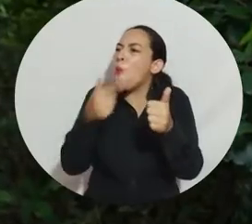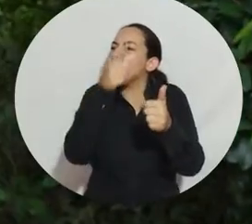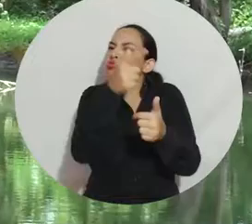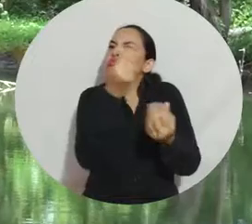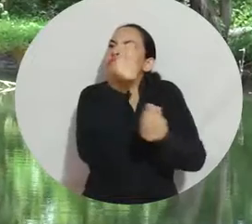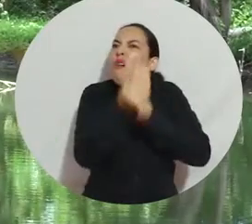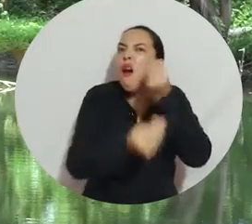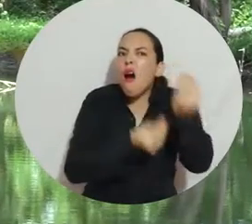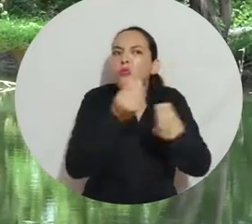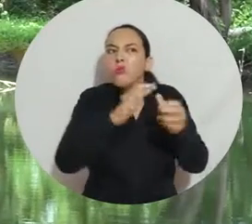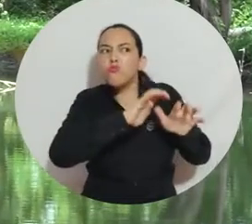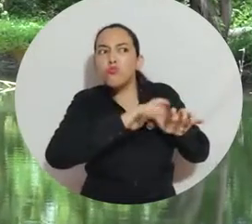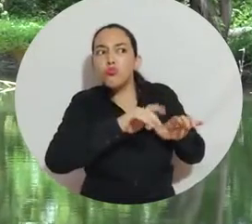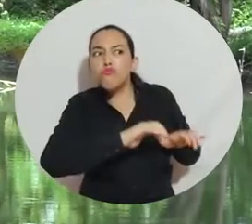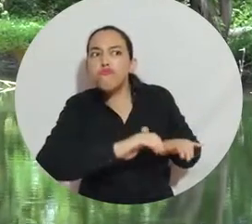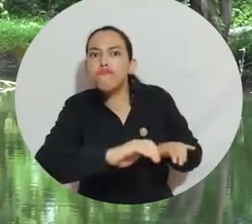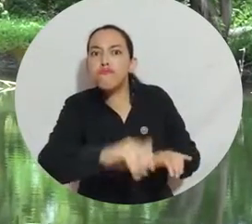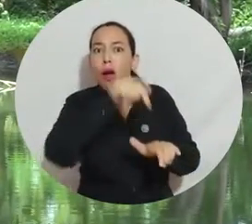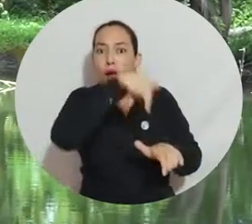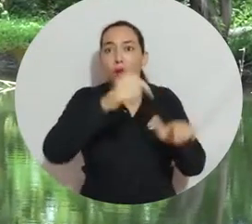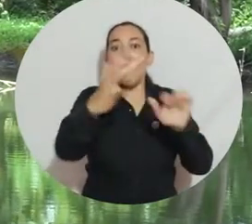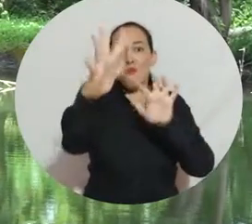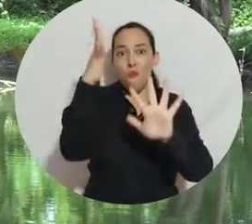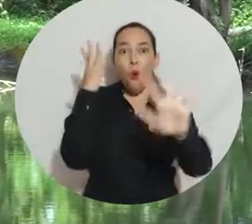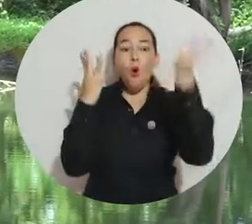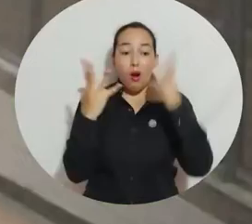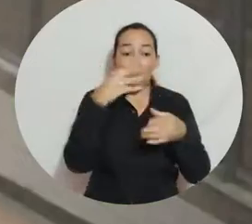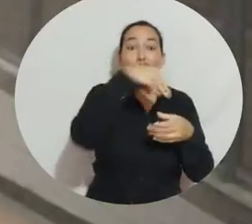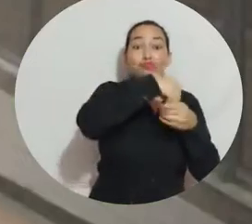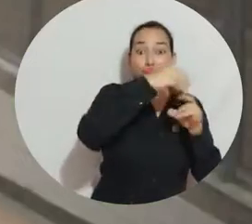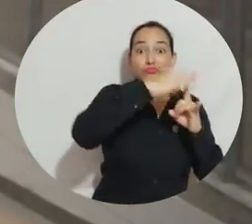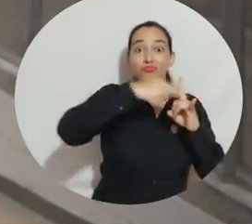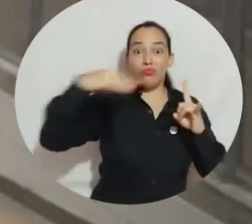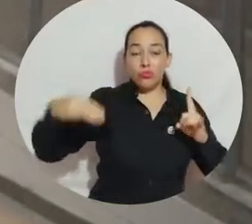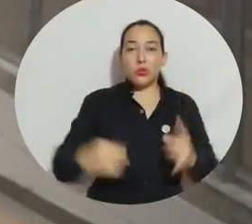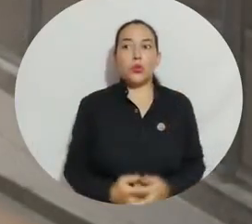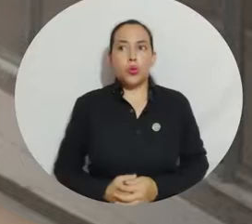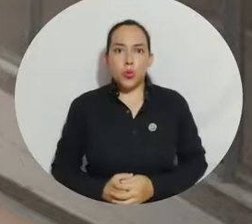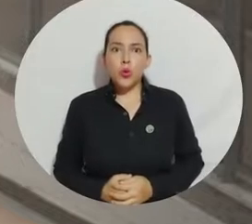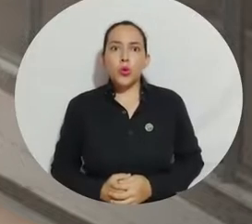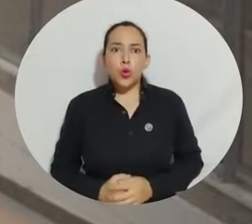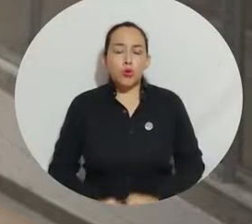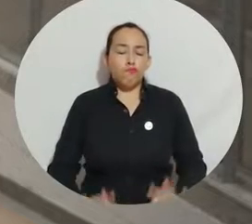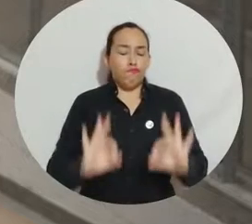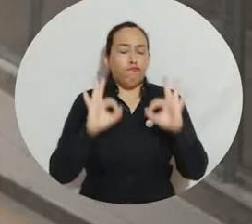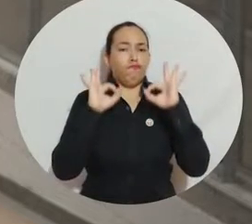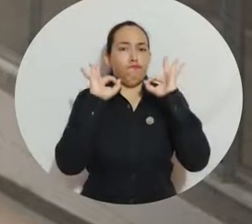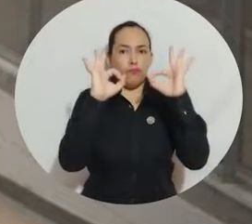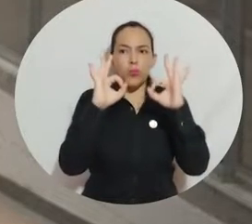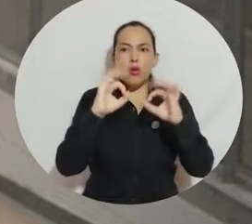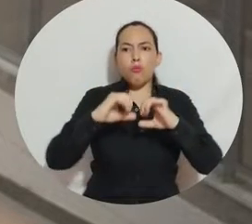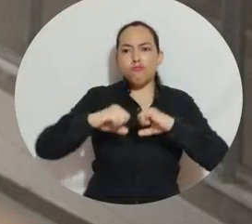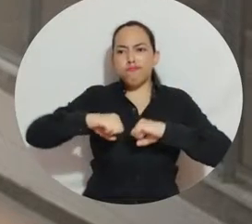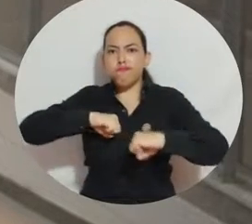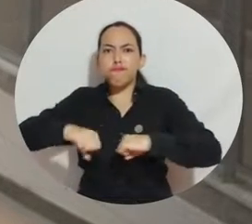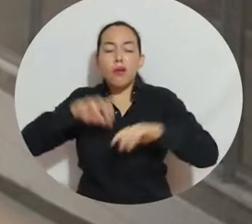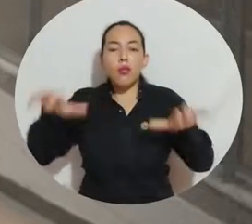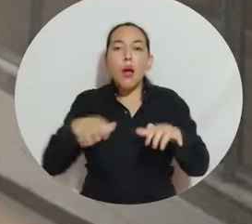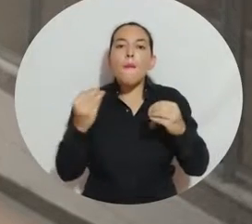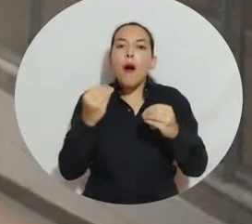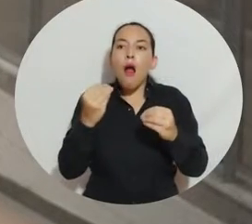este bosque seco que tenemos al interior de la Universidad del Magdalena. Nos hemos englobado para poder hacer una actividad, para poder recaudar